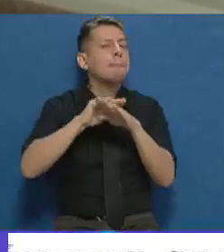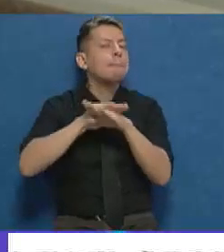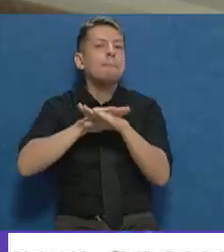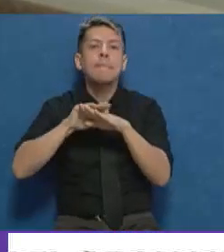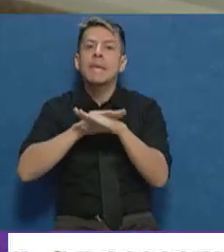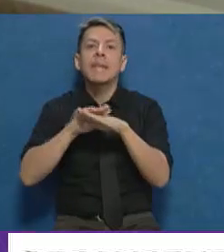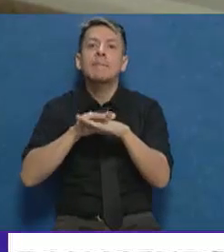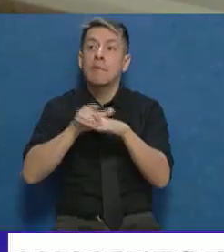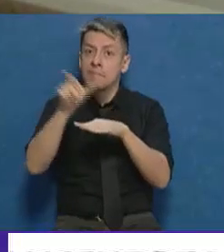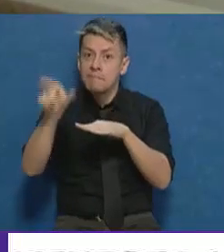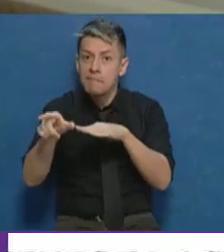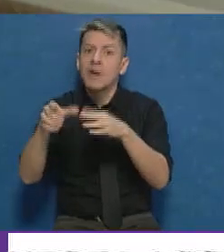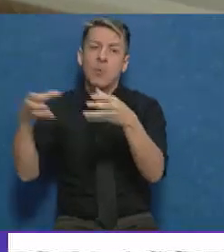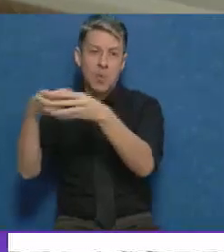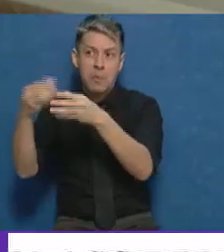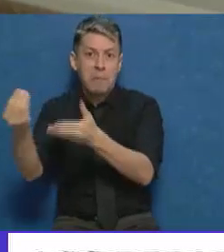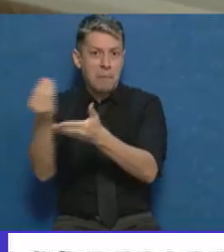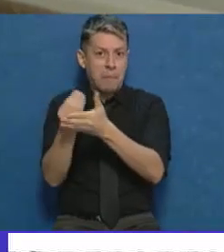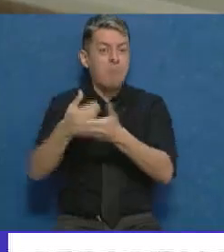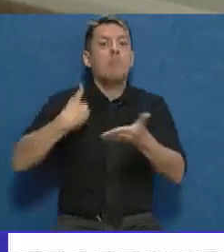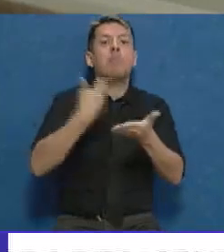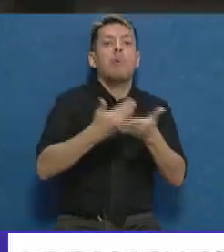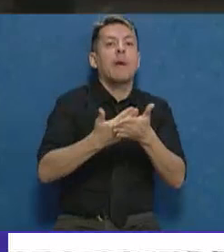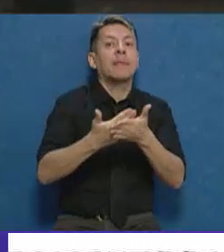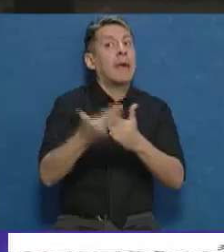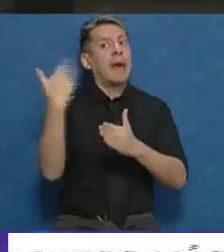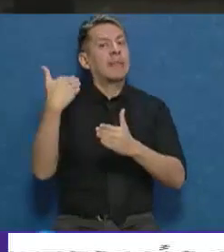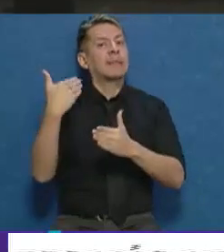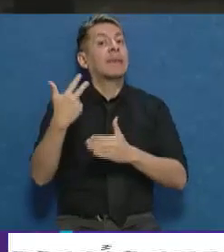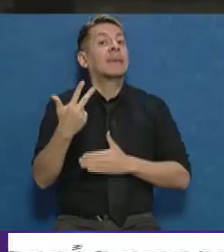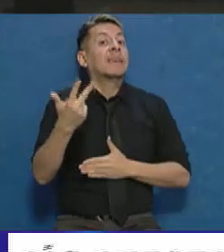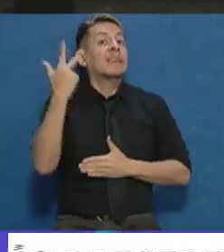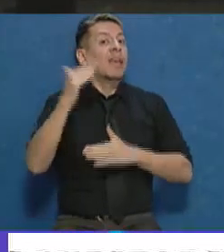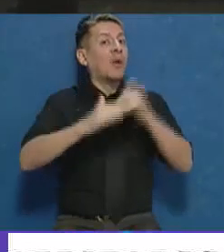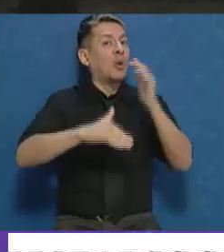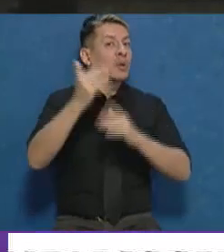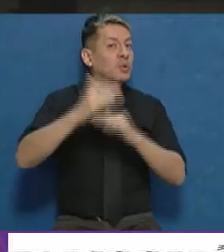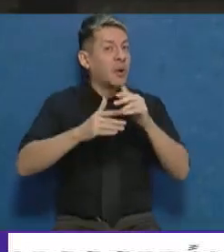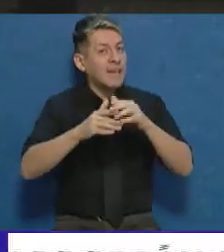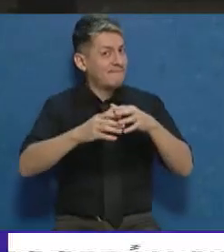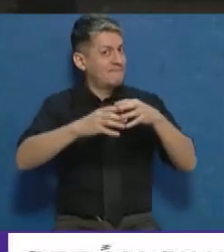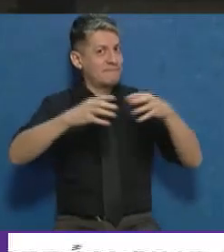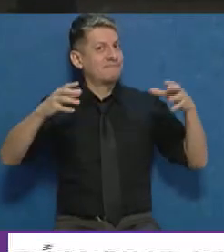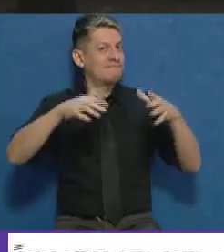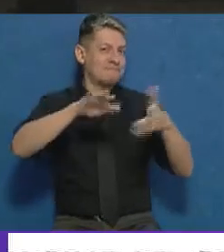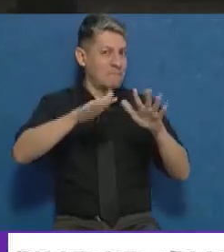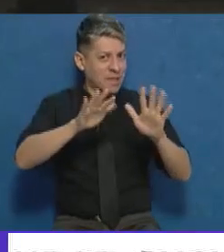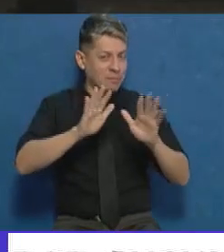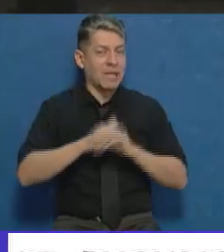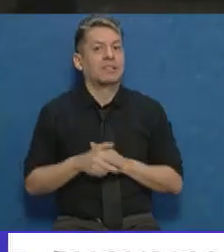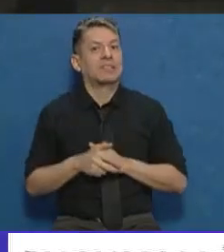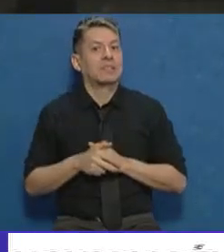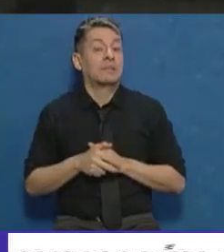presentara a la licitación tendría que haber pasado por tres construcciones previas de presas similares. De presas similares, claro. Por lo tanto,